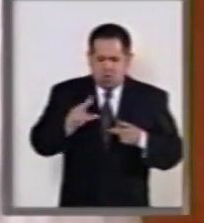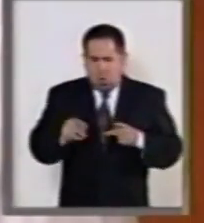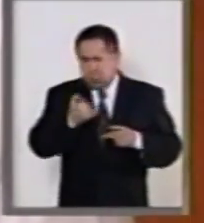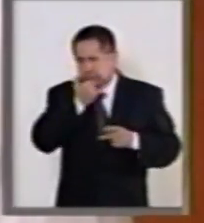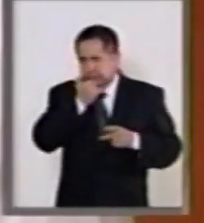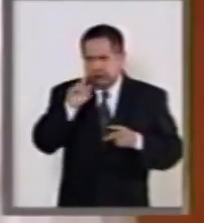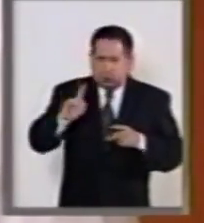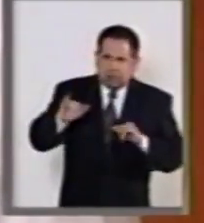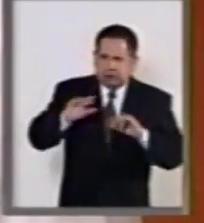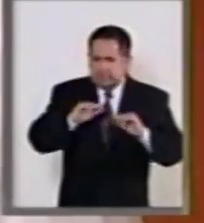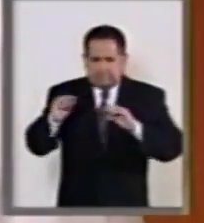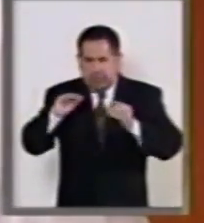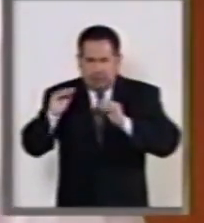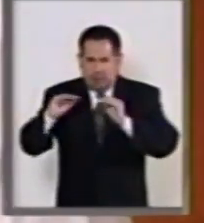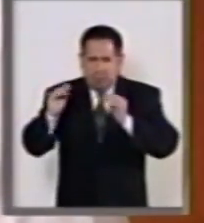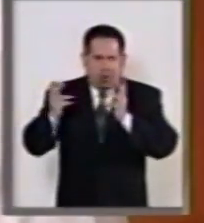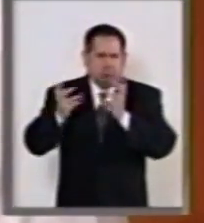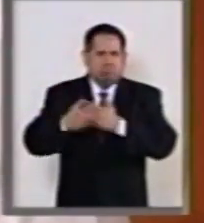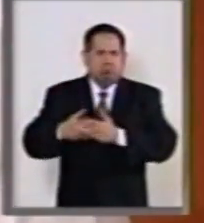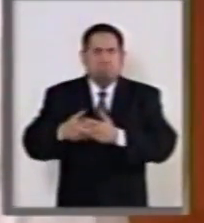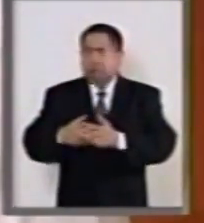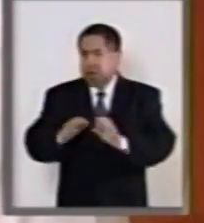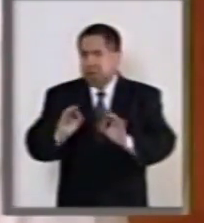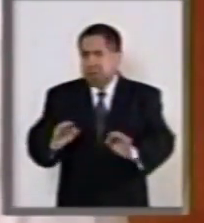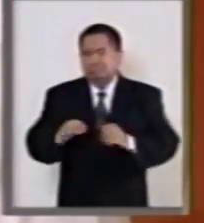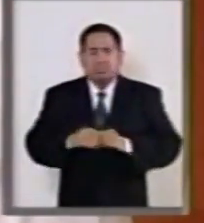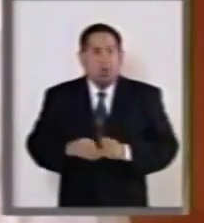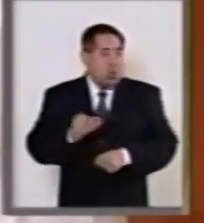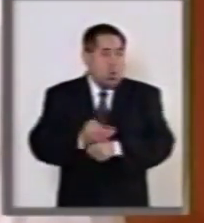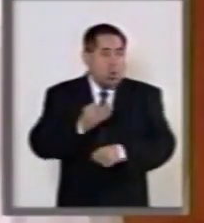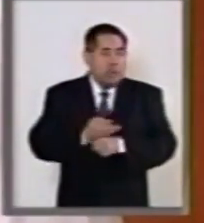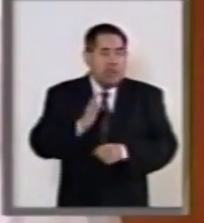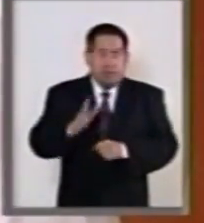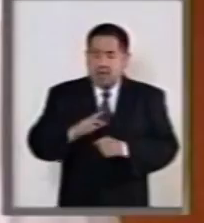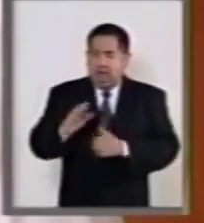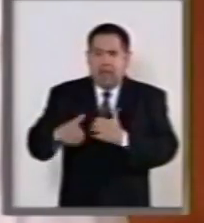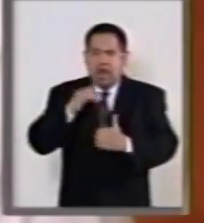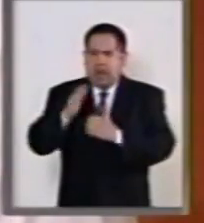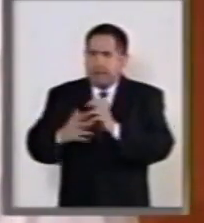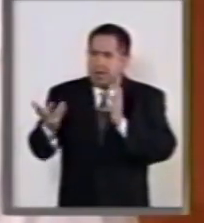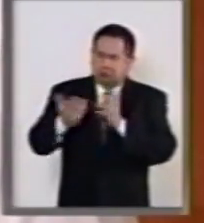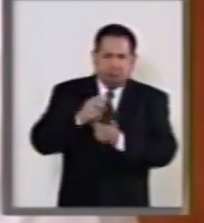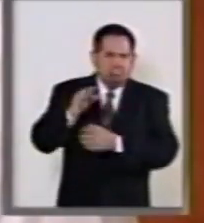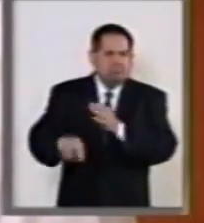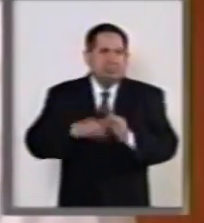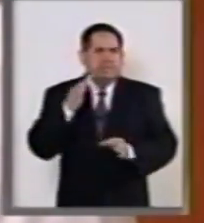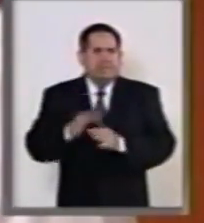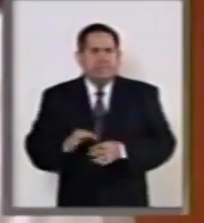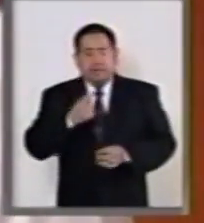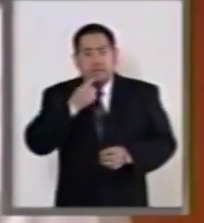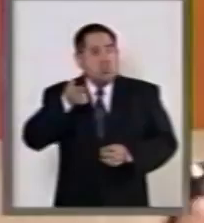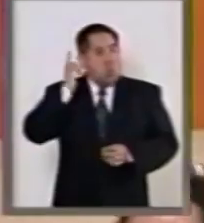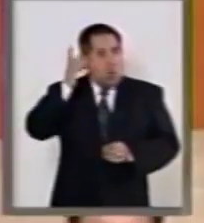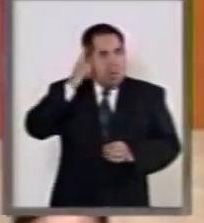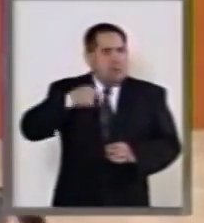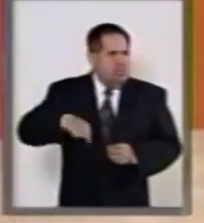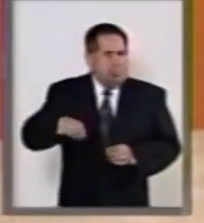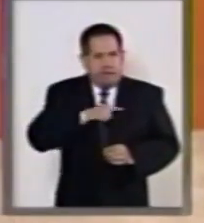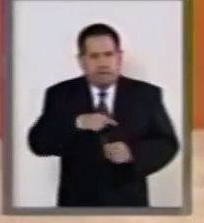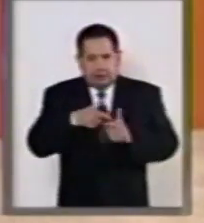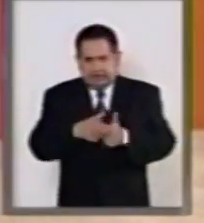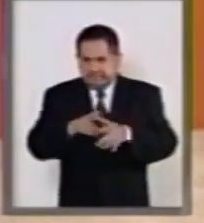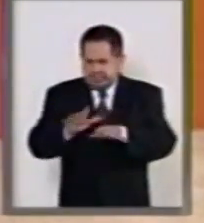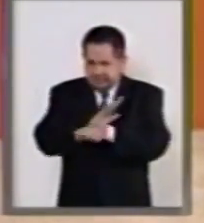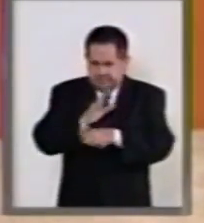de nuestra colegiladora. Hoy estamos prácticamente concluyendo ese proceso y esperemos que estos